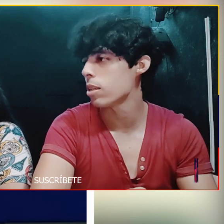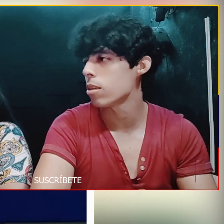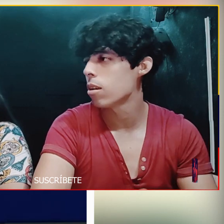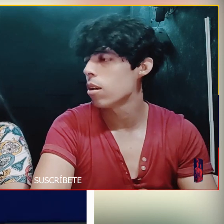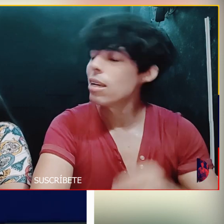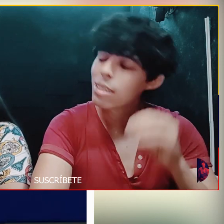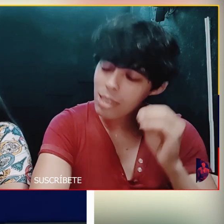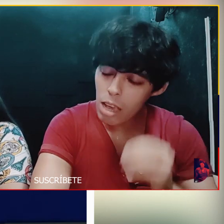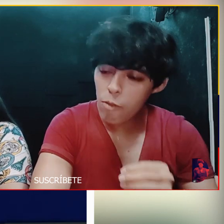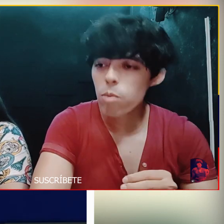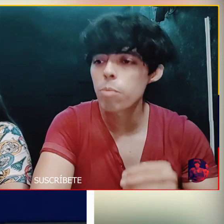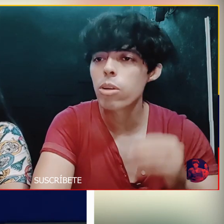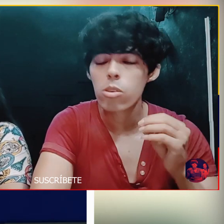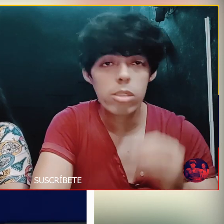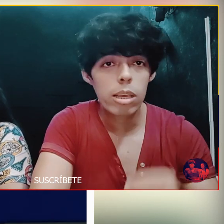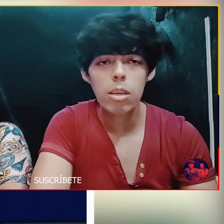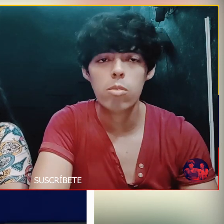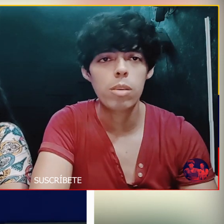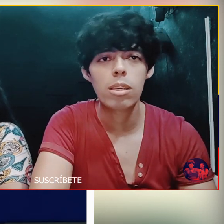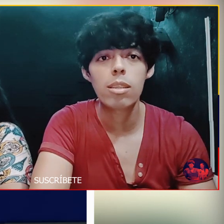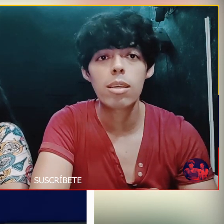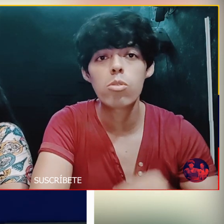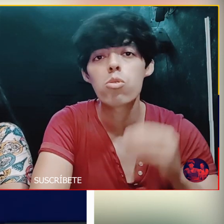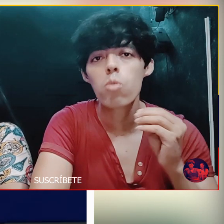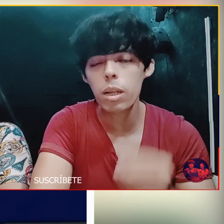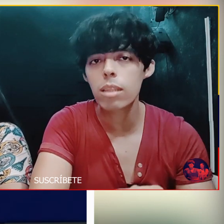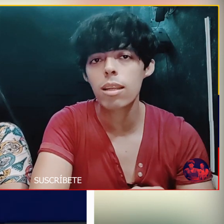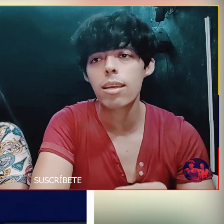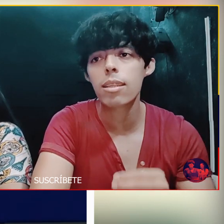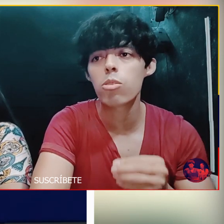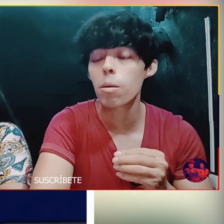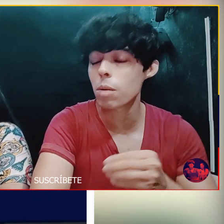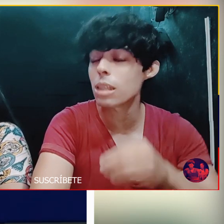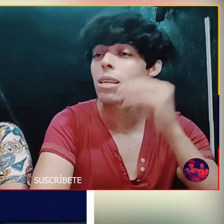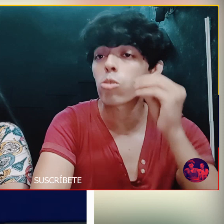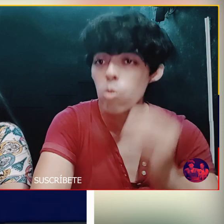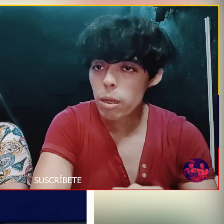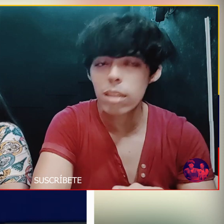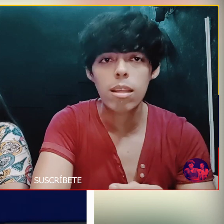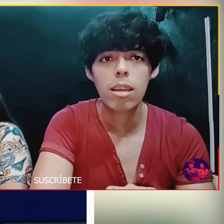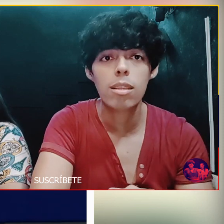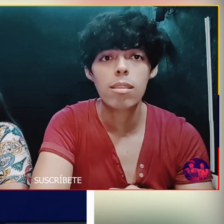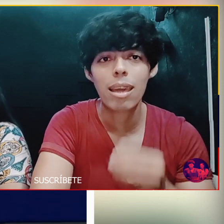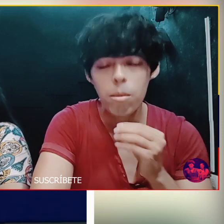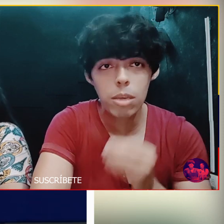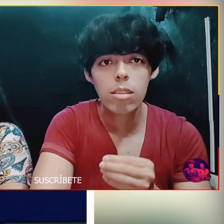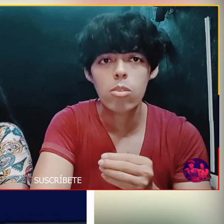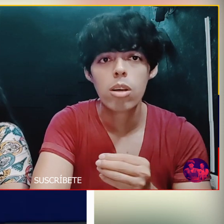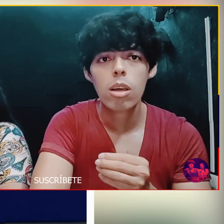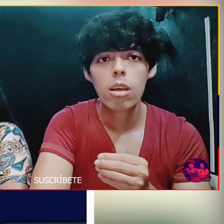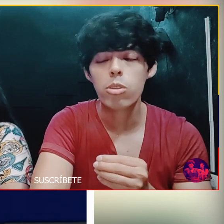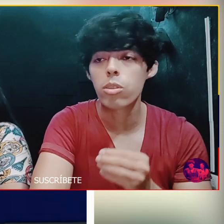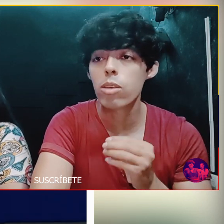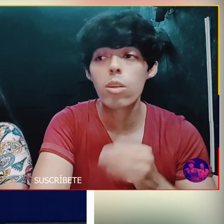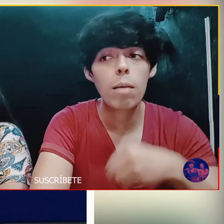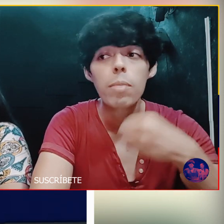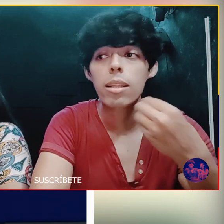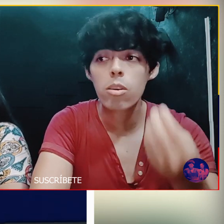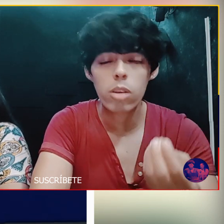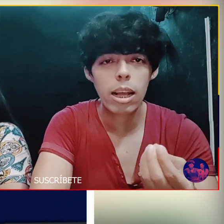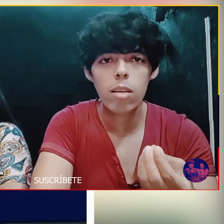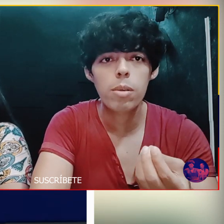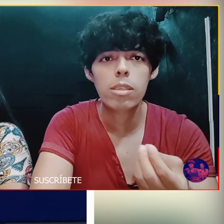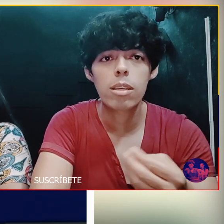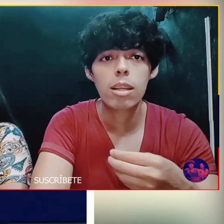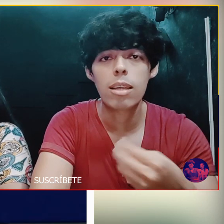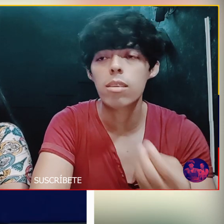Si hay formas Si hay formas Porque yo si he visto Presidentes que son Súper inteligentes Y una prensa Súper inteligente He visto En donde ellos Le